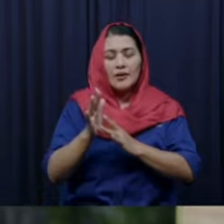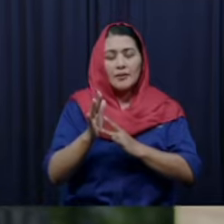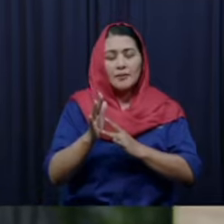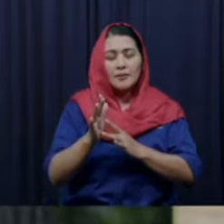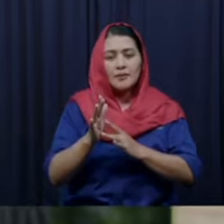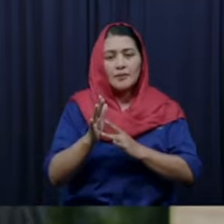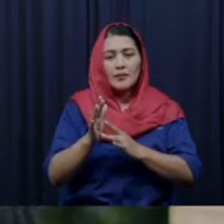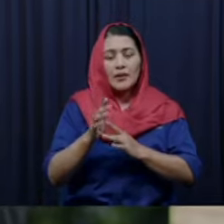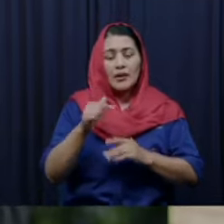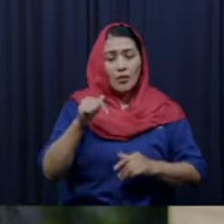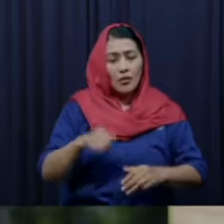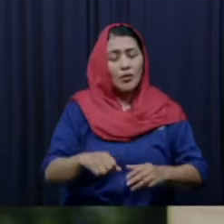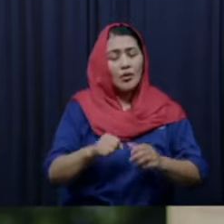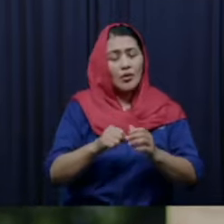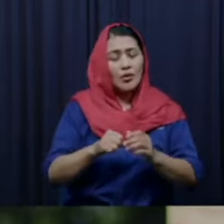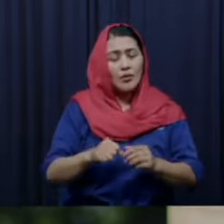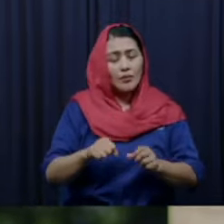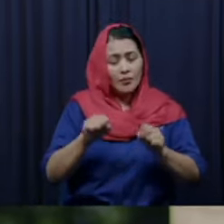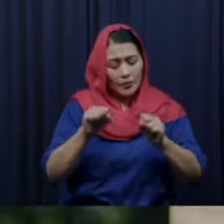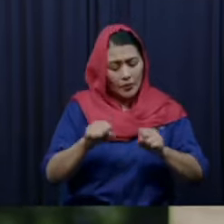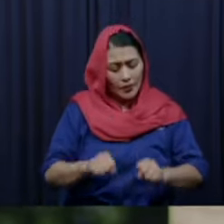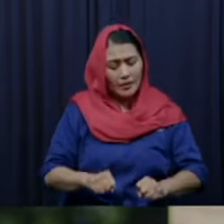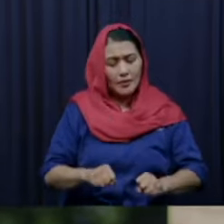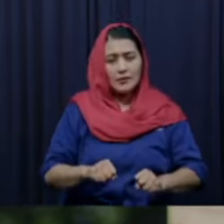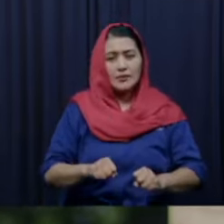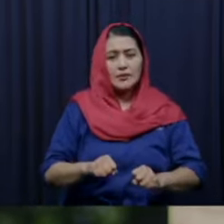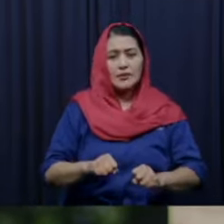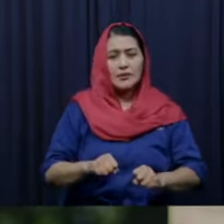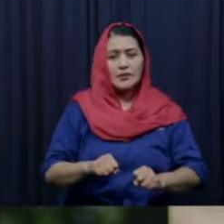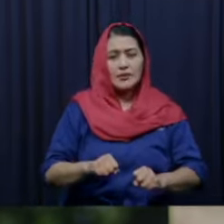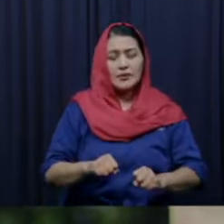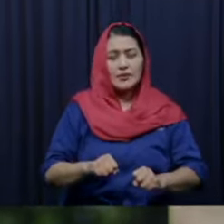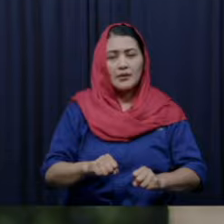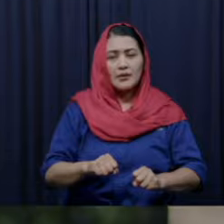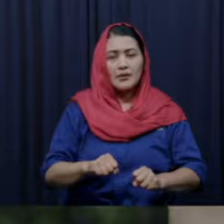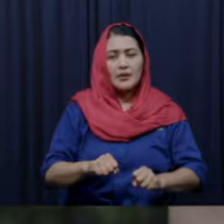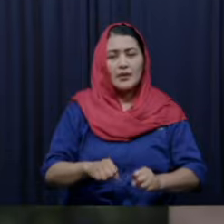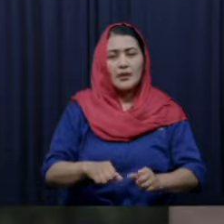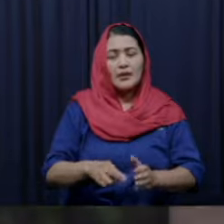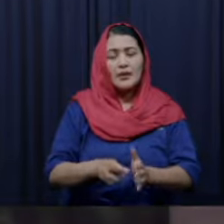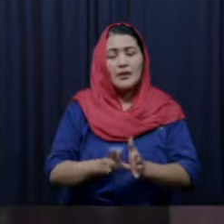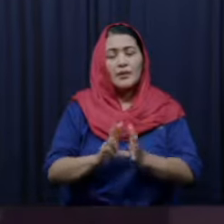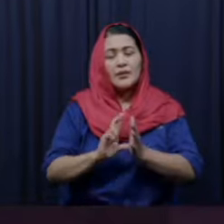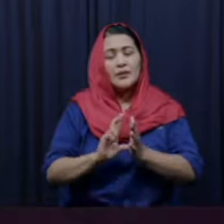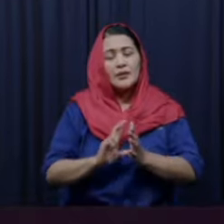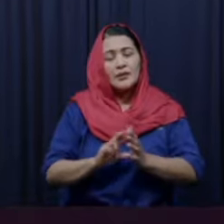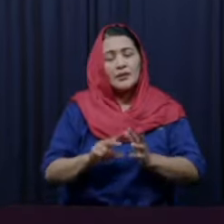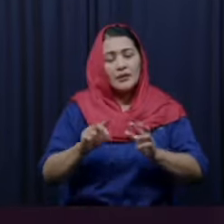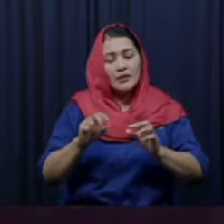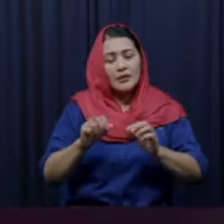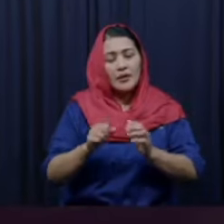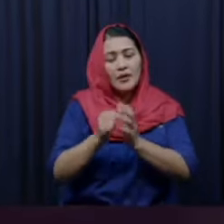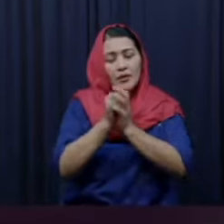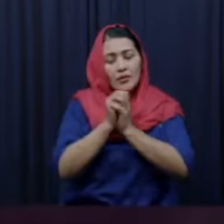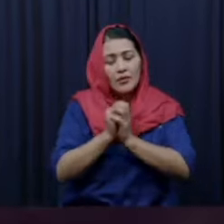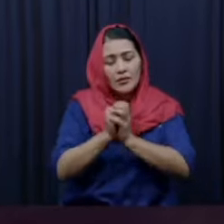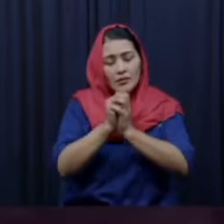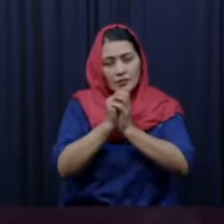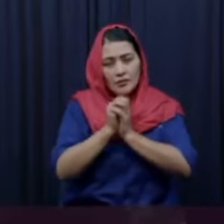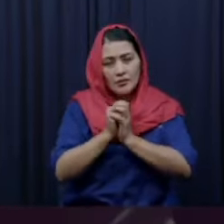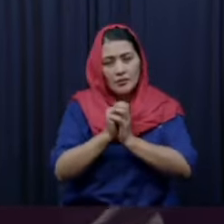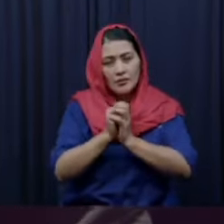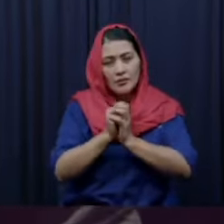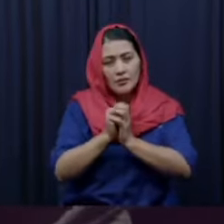o si de pronto alguien se siente alejado del Señor y desea